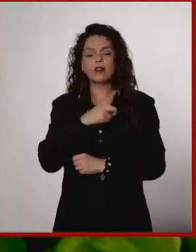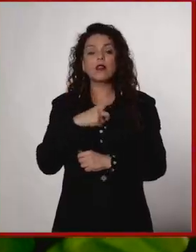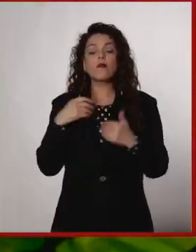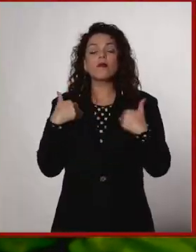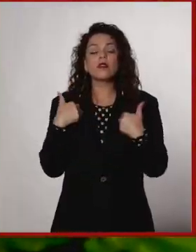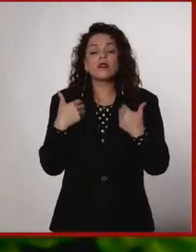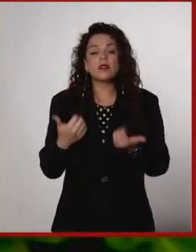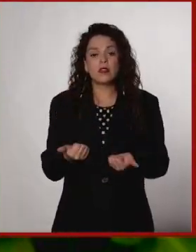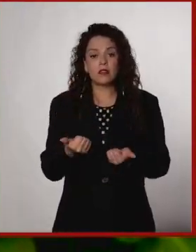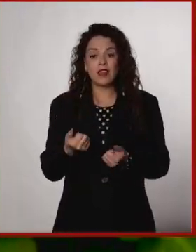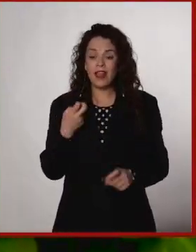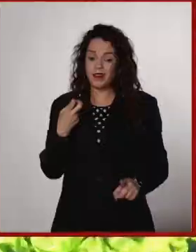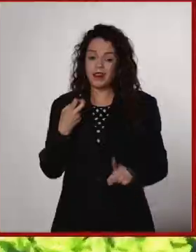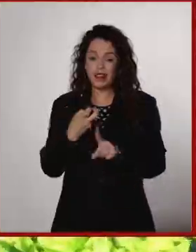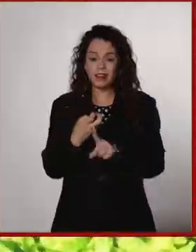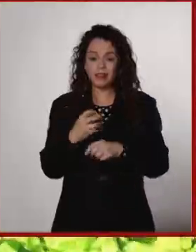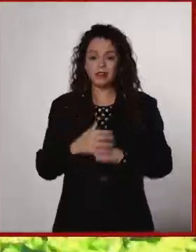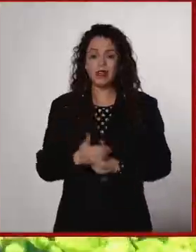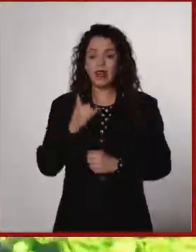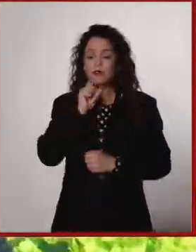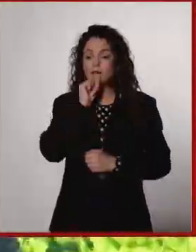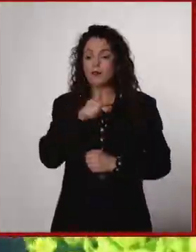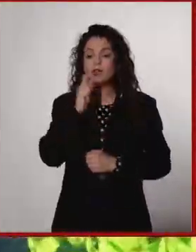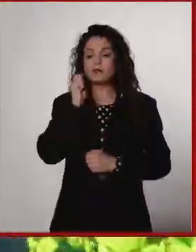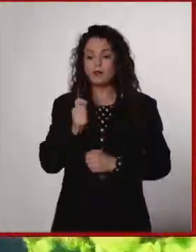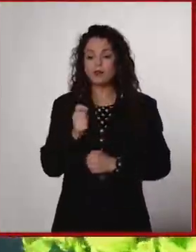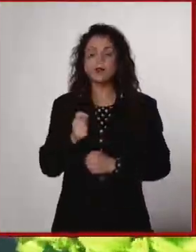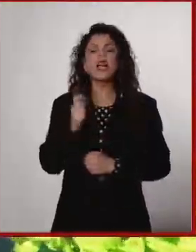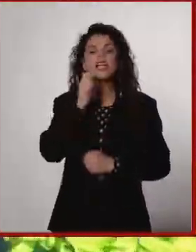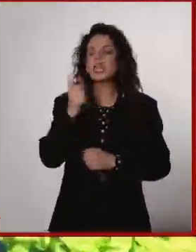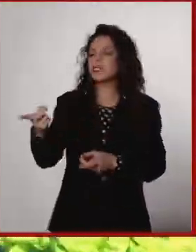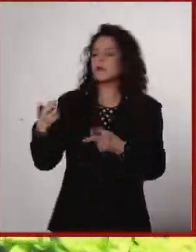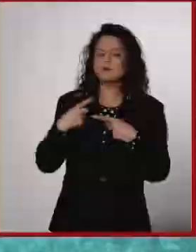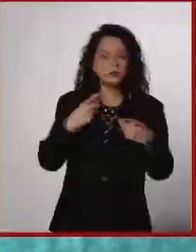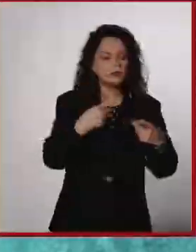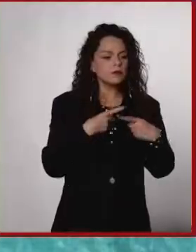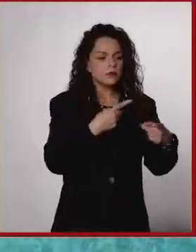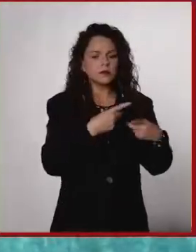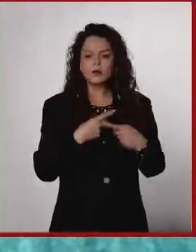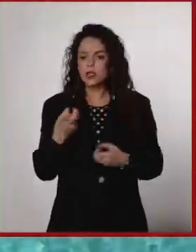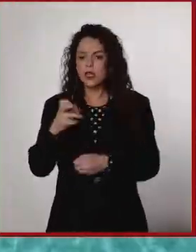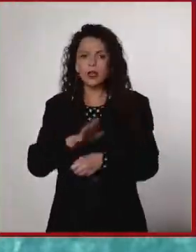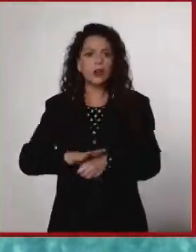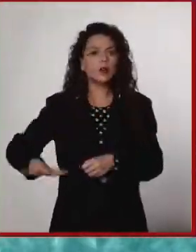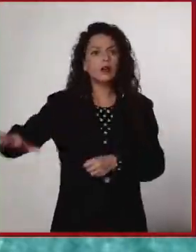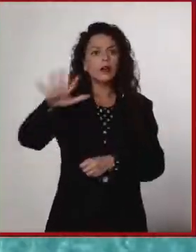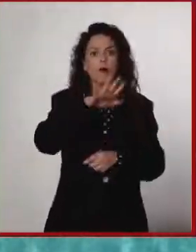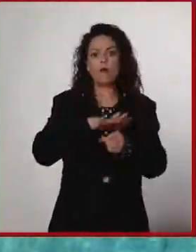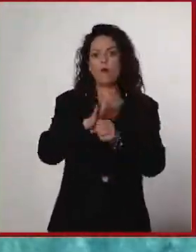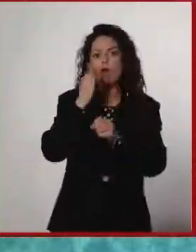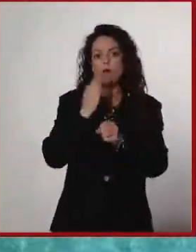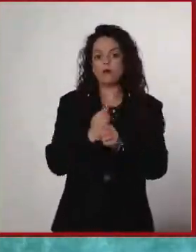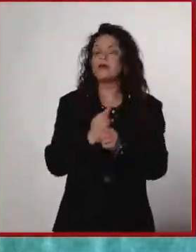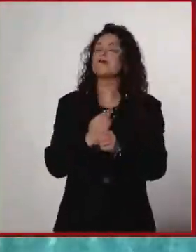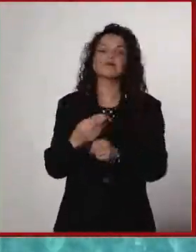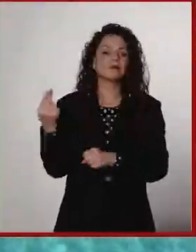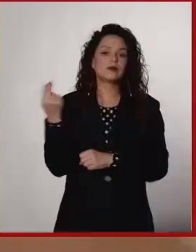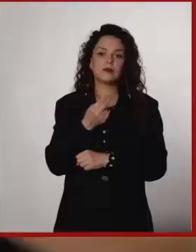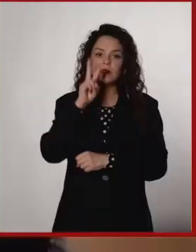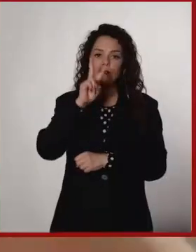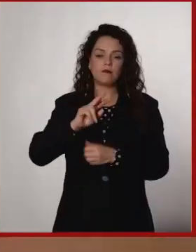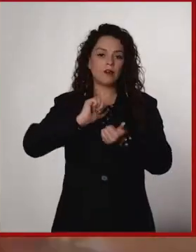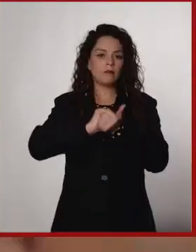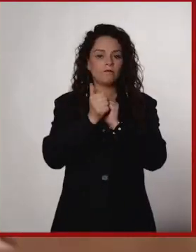reflexionar sobre eso, pero también, o sea, pensar en todo lo que nos da. Esa reflexión creo que nos lleva a